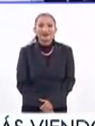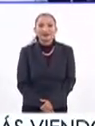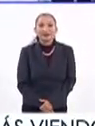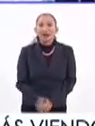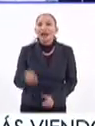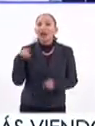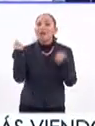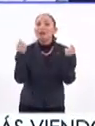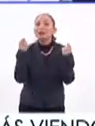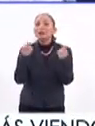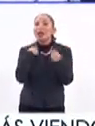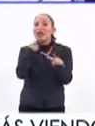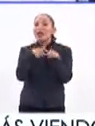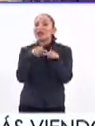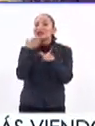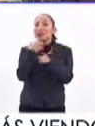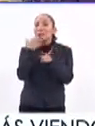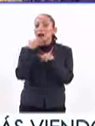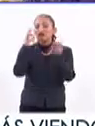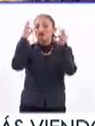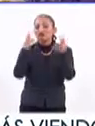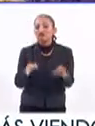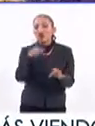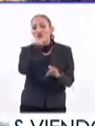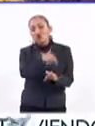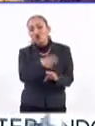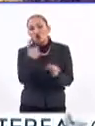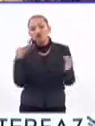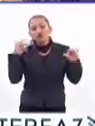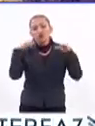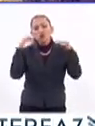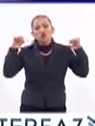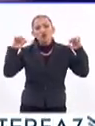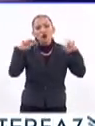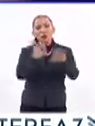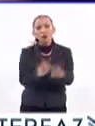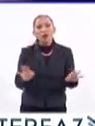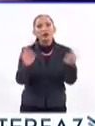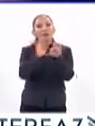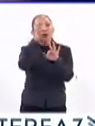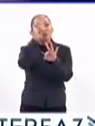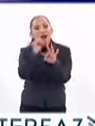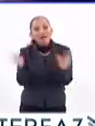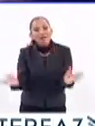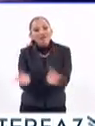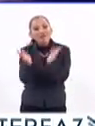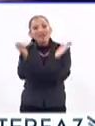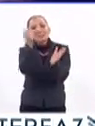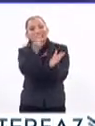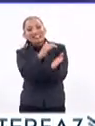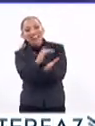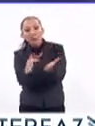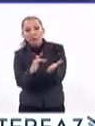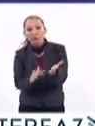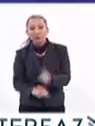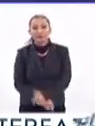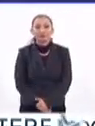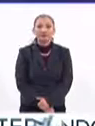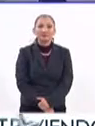El Festival Letras en Tepic se consolida como uno de los encuentros más importantes para la promoción de la lectura.